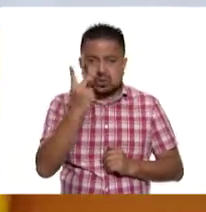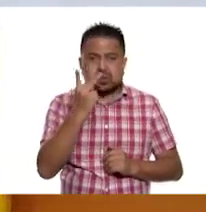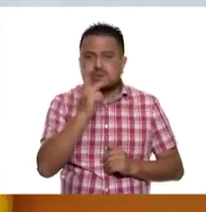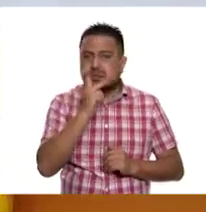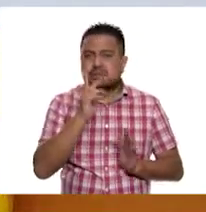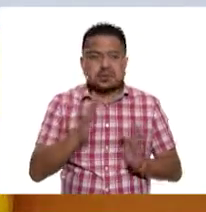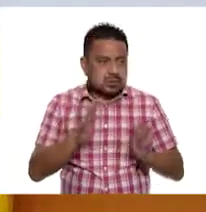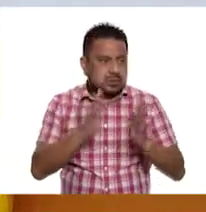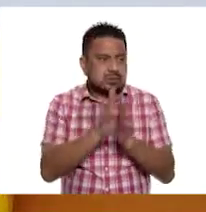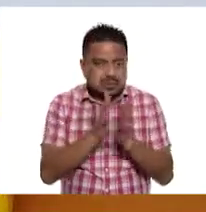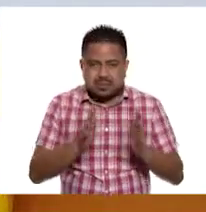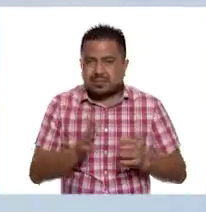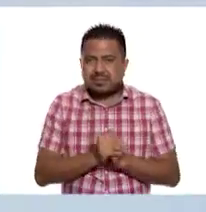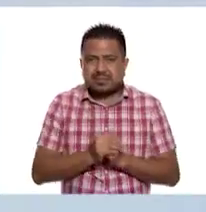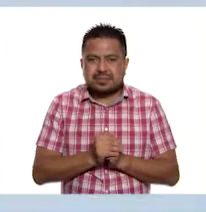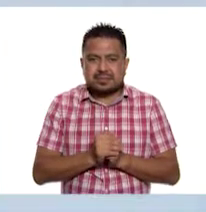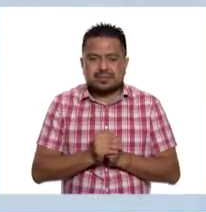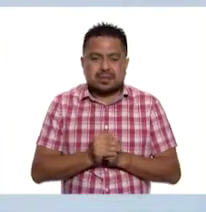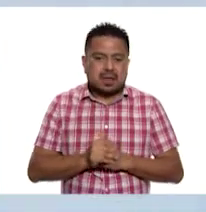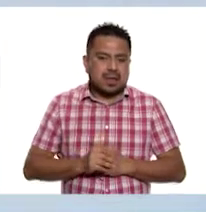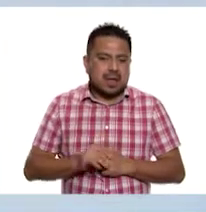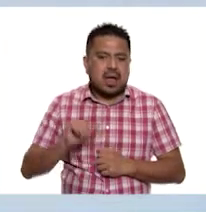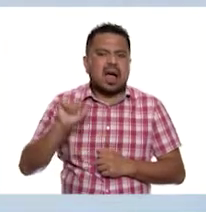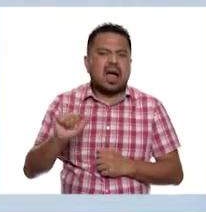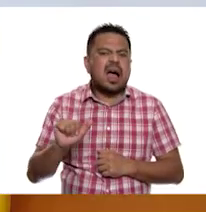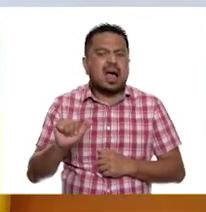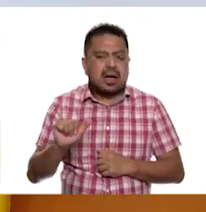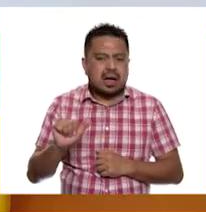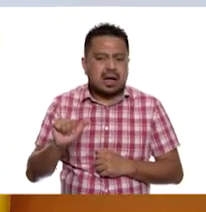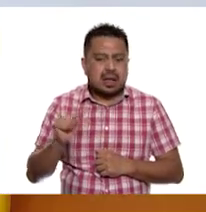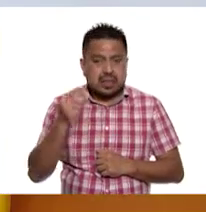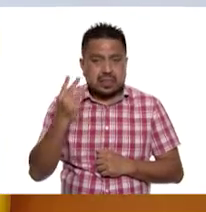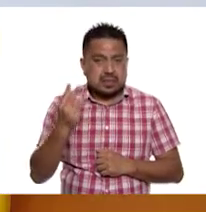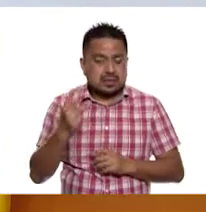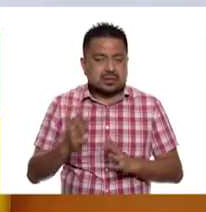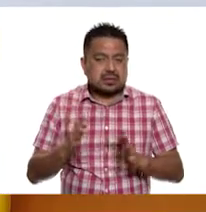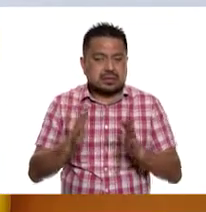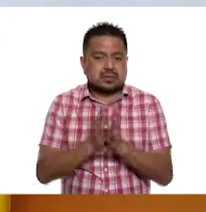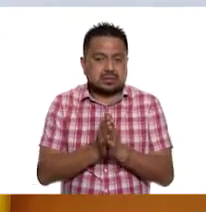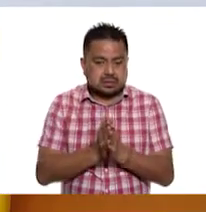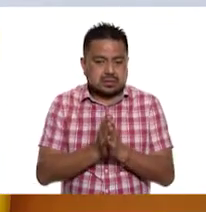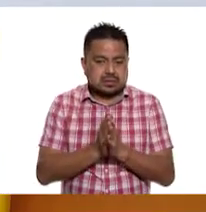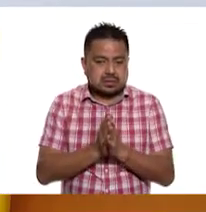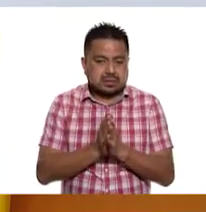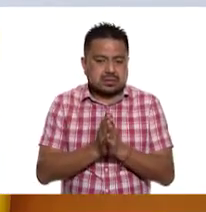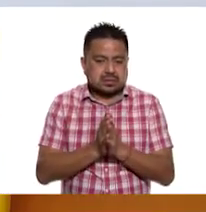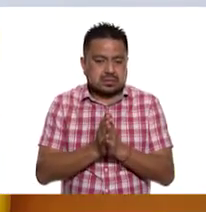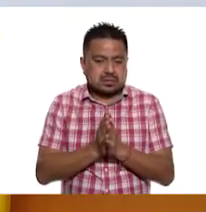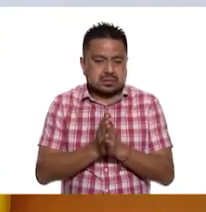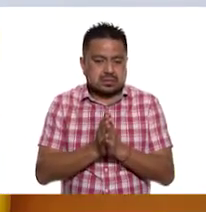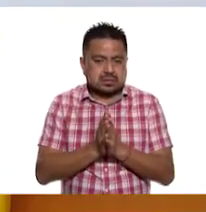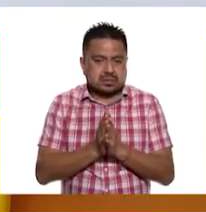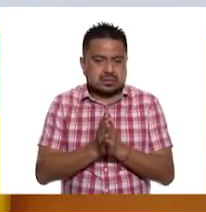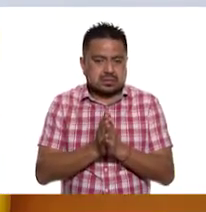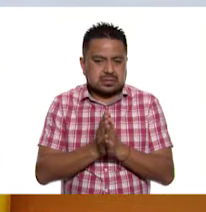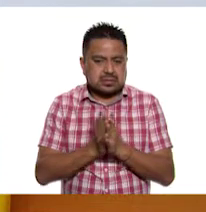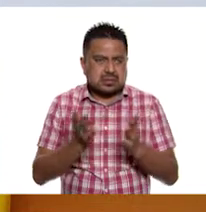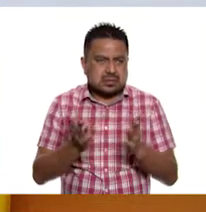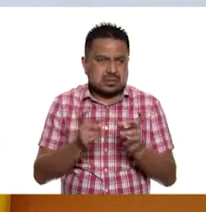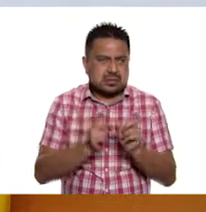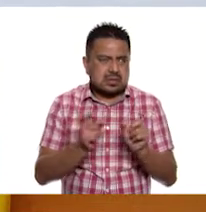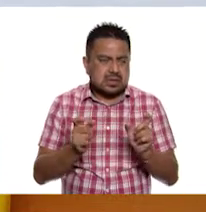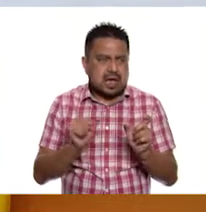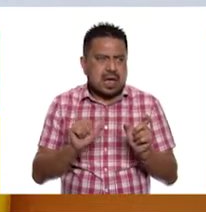Dos palabras. ¿A mis amigos?